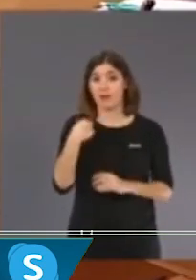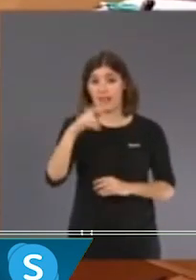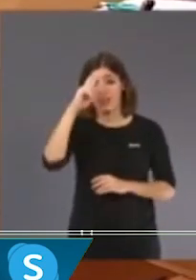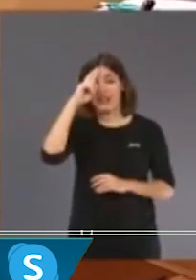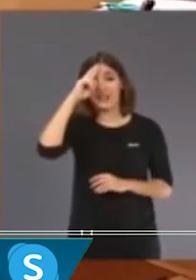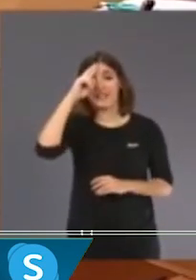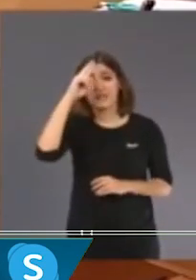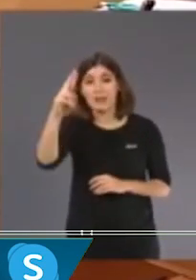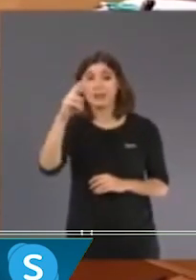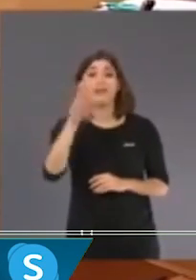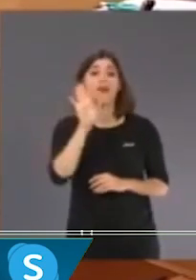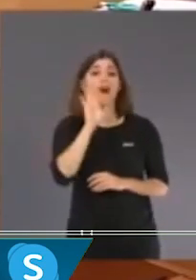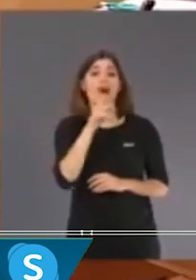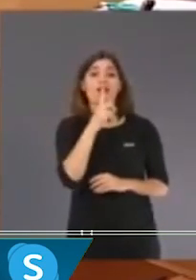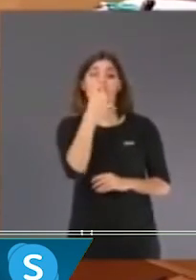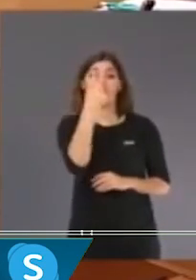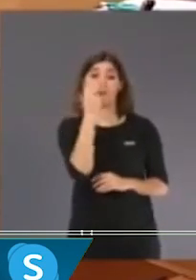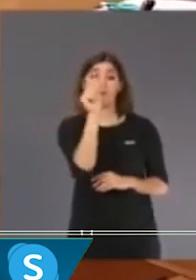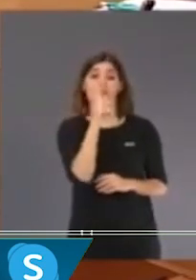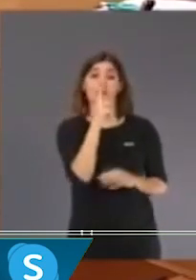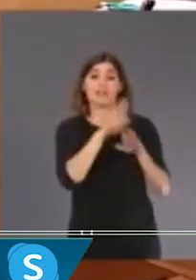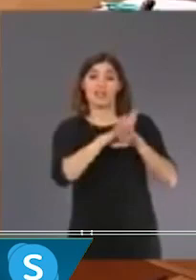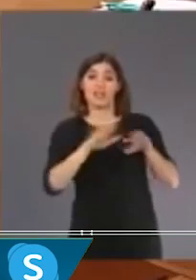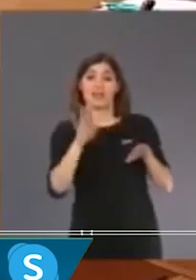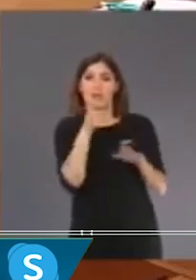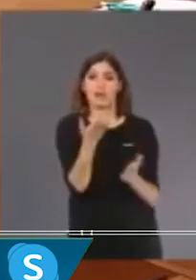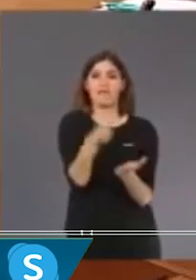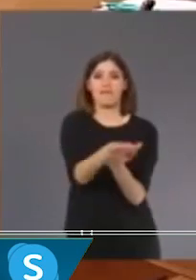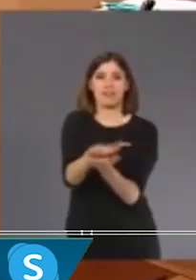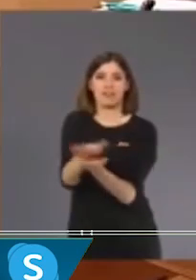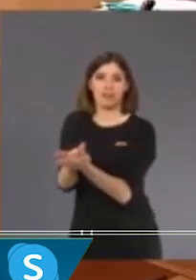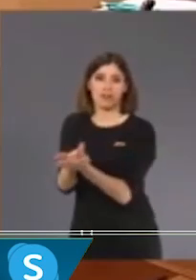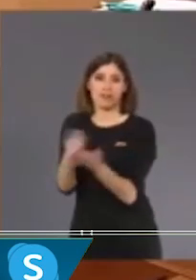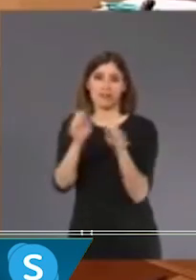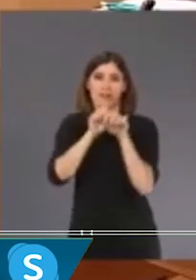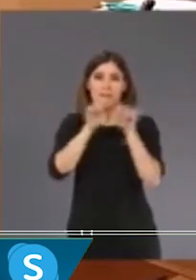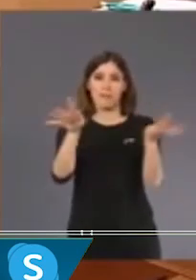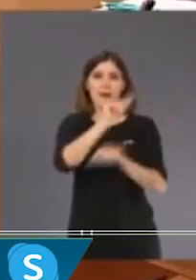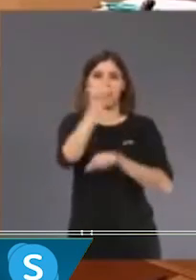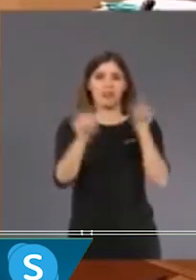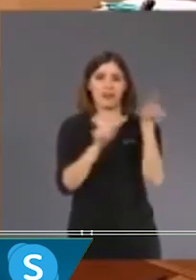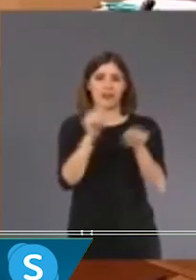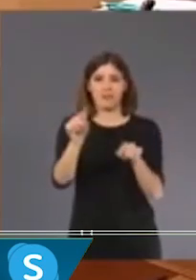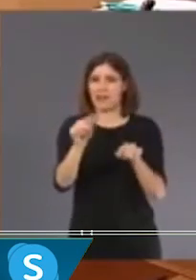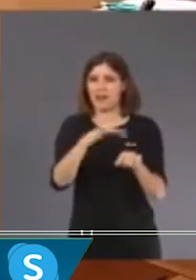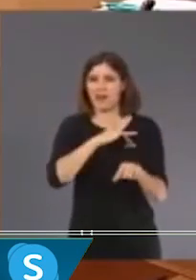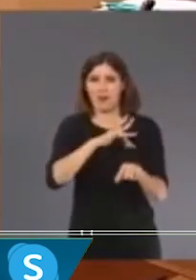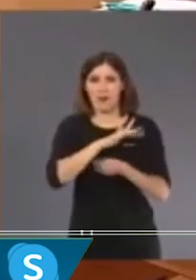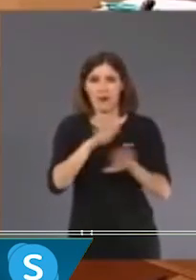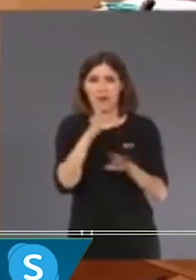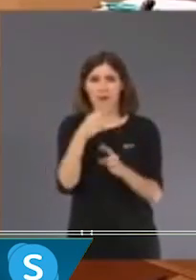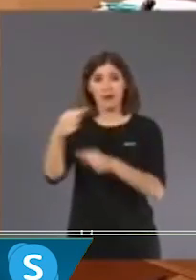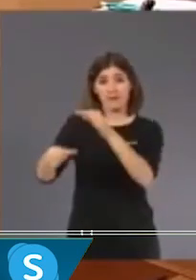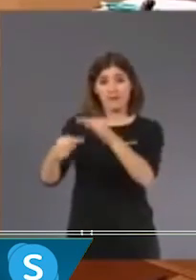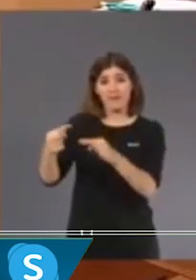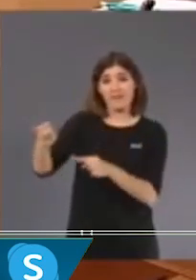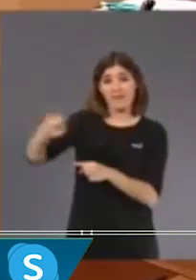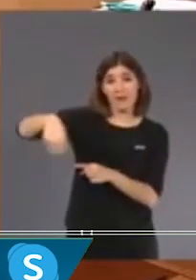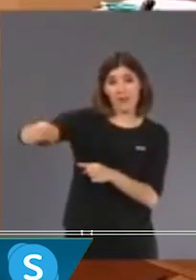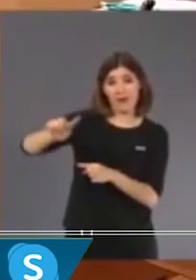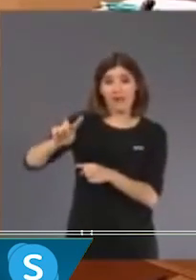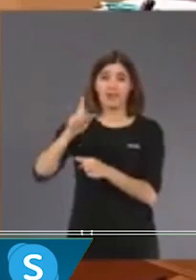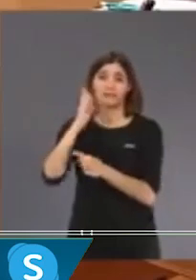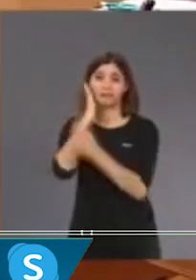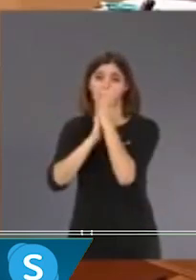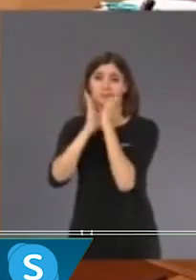a la televisión de Apunt, realizamos test y contratemos médicos. Ese es nuestro objetivo, hacer de la política valenciana